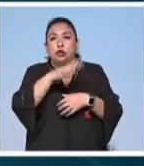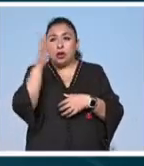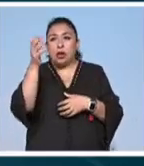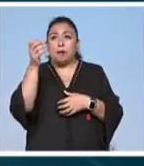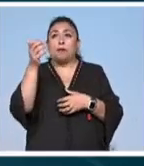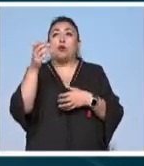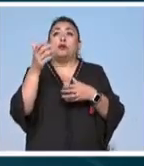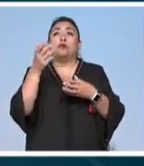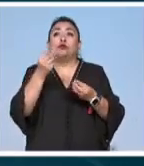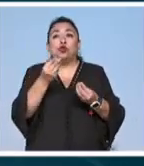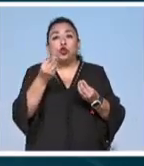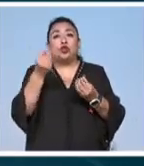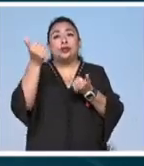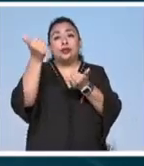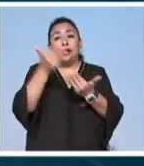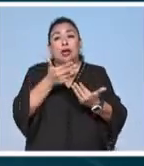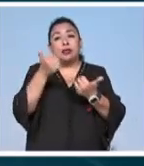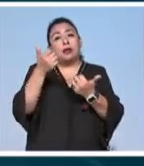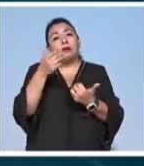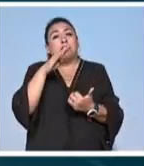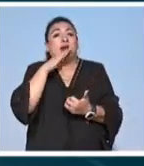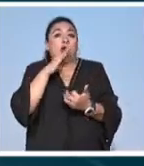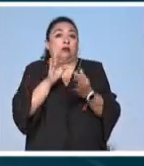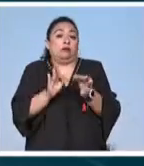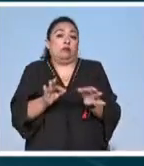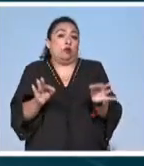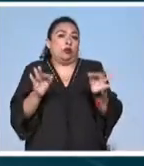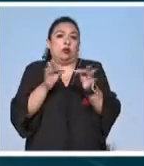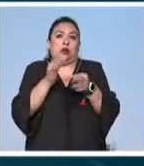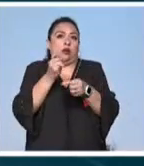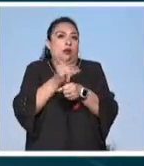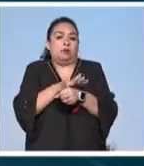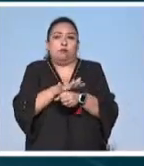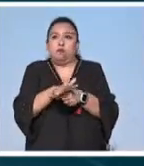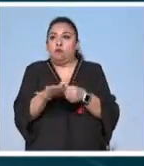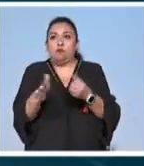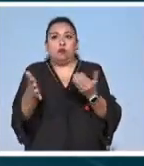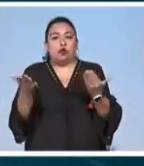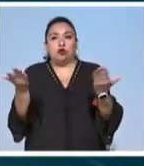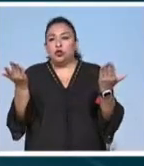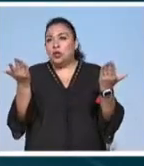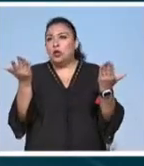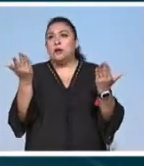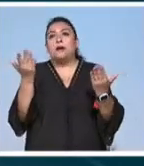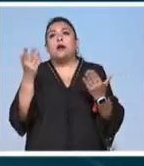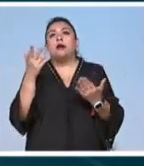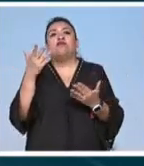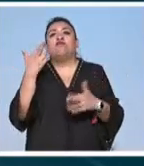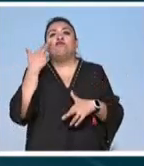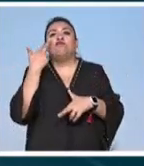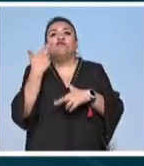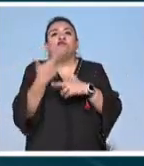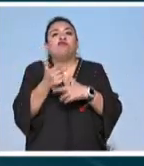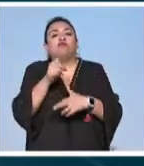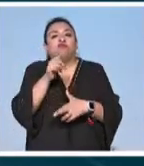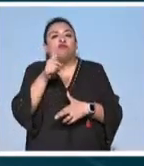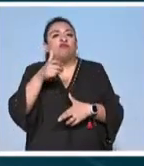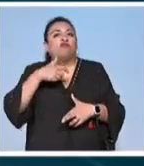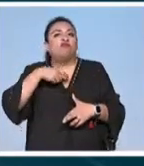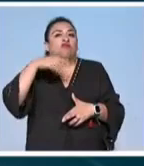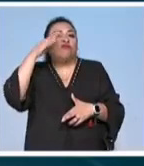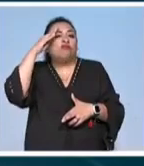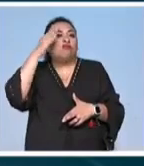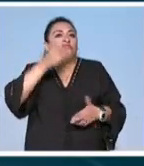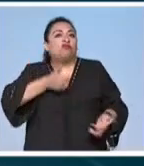importar mucho maíz dependemos del maíz entonces pues es imposible que hubiera sido muy irresponsable pensar que íbamos a